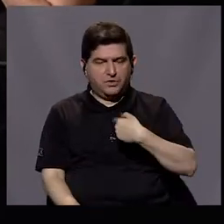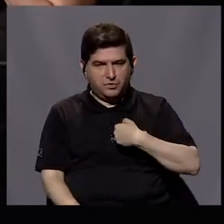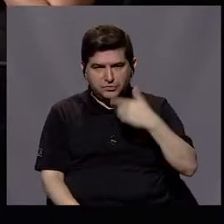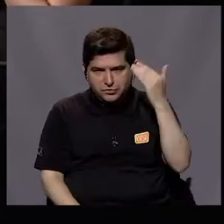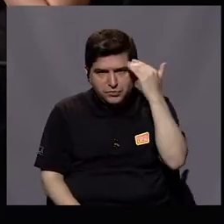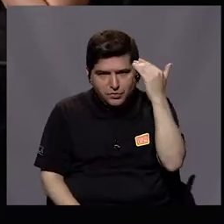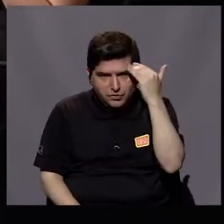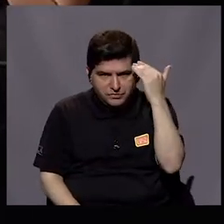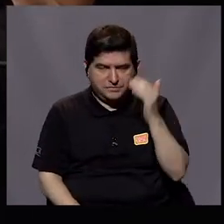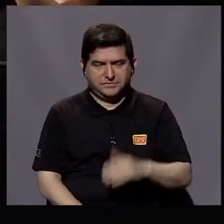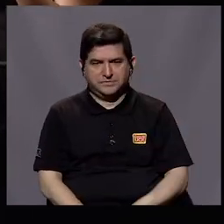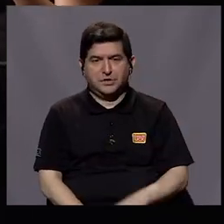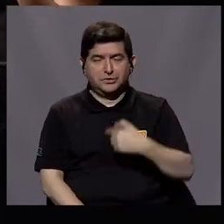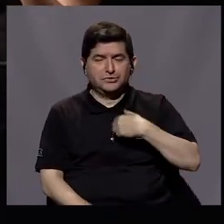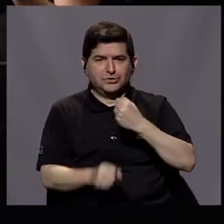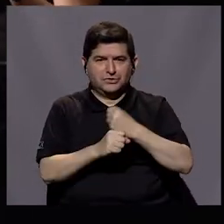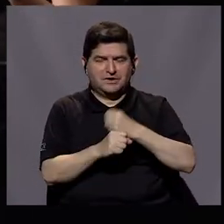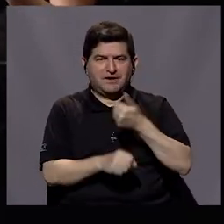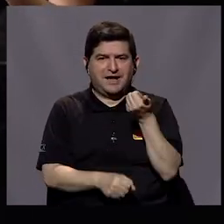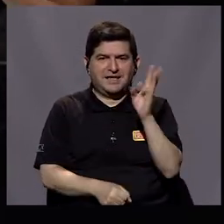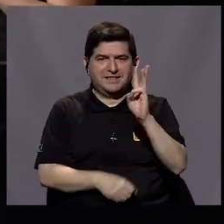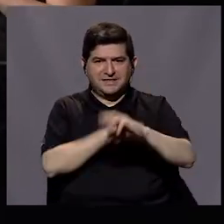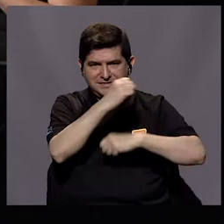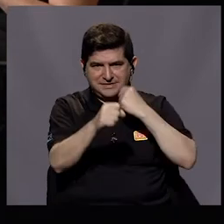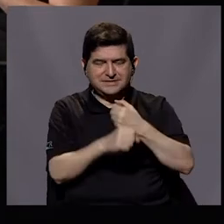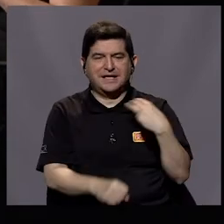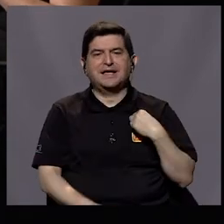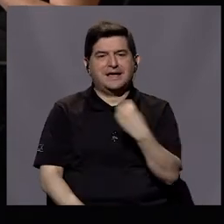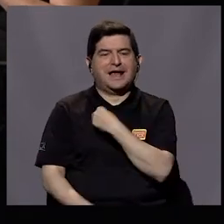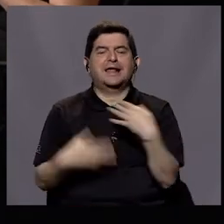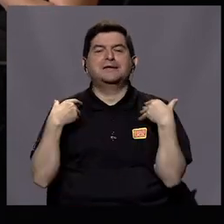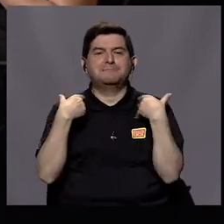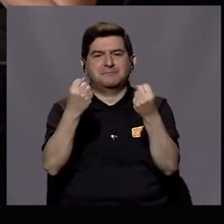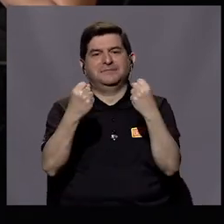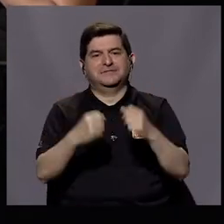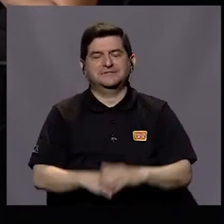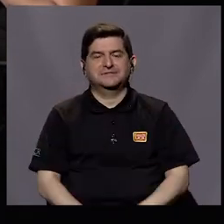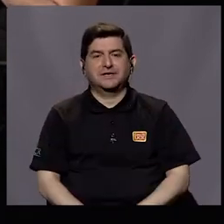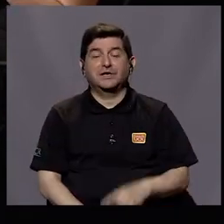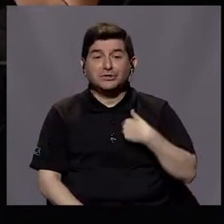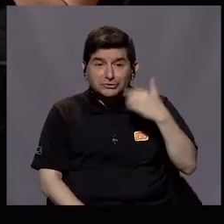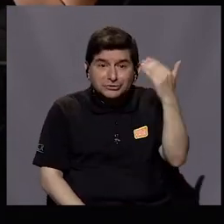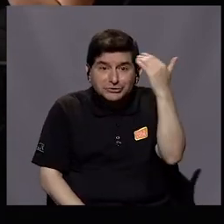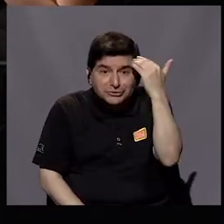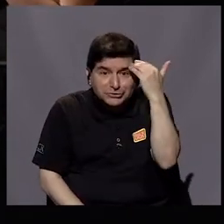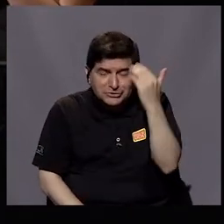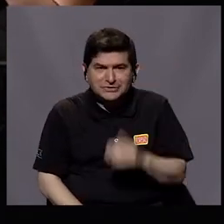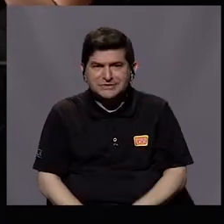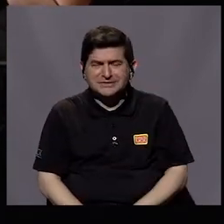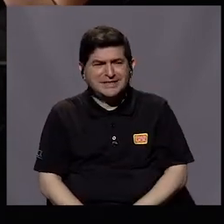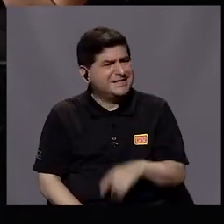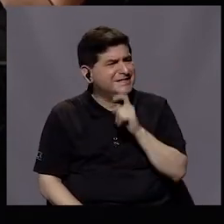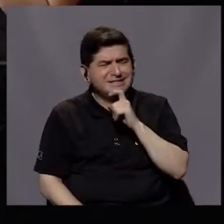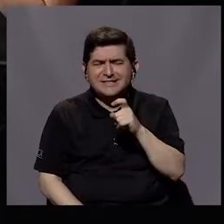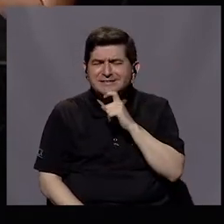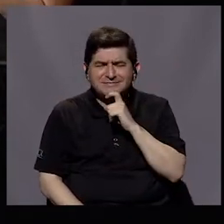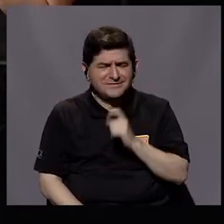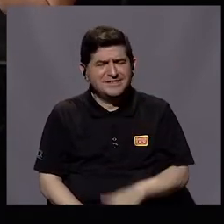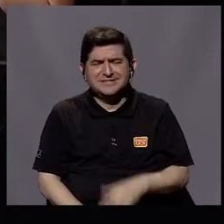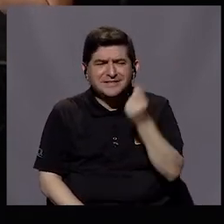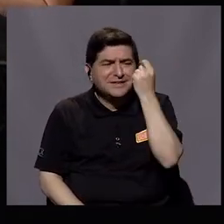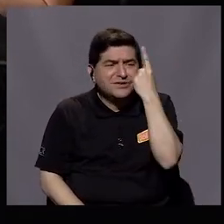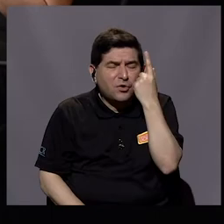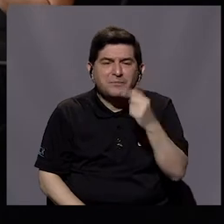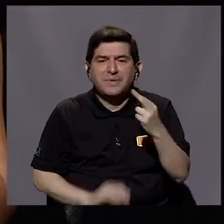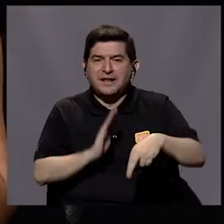desde mi conocimiento de causa, porque trabajé 16 años en el Ministerio de Salud. Entonces, sé también como lo incomprendido que a veces